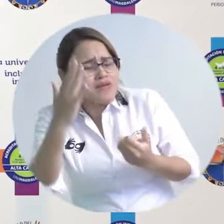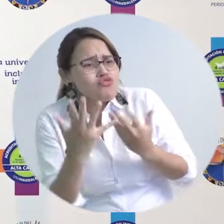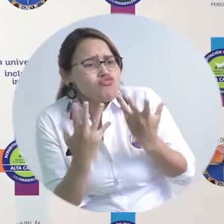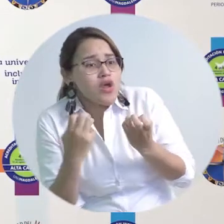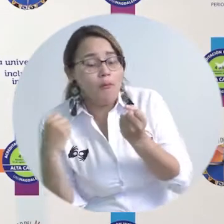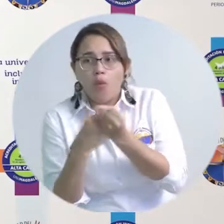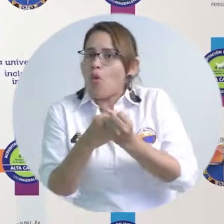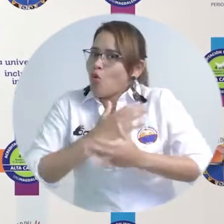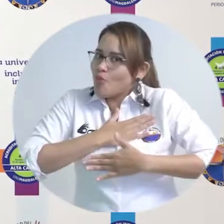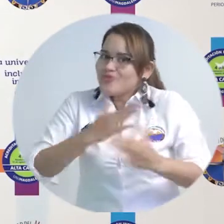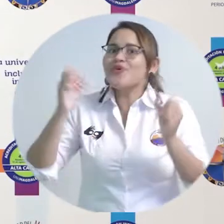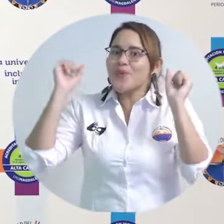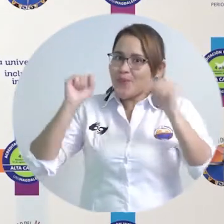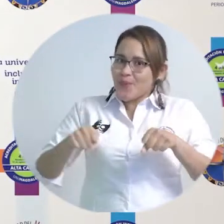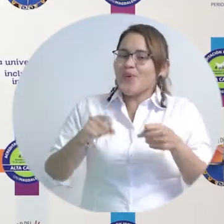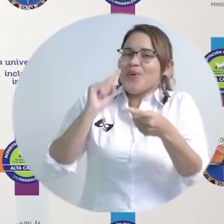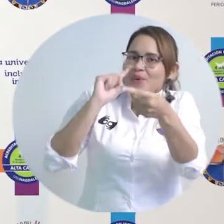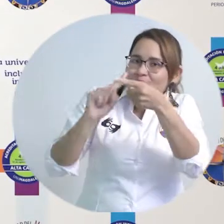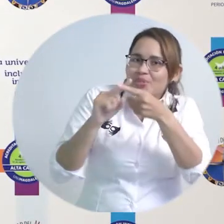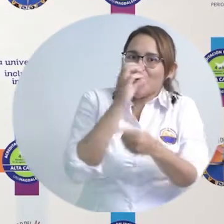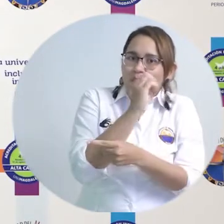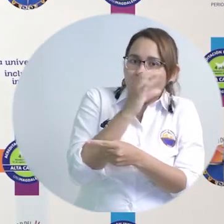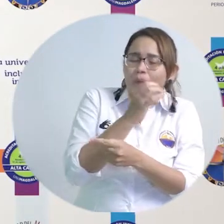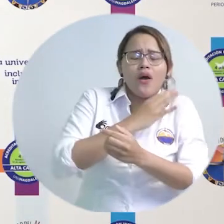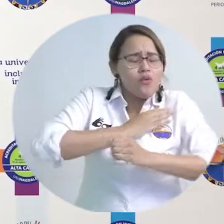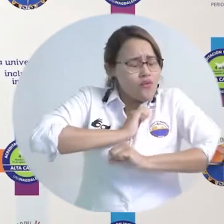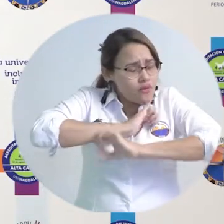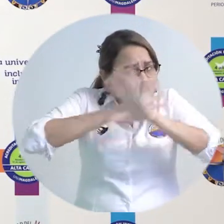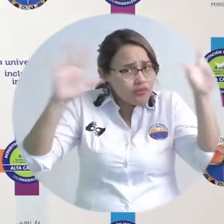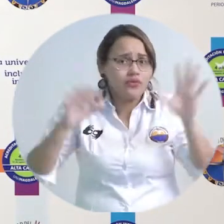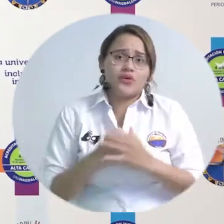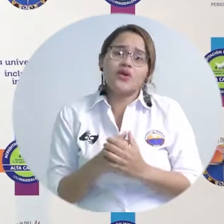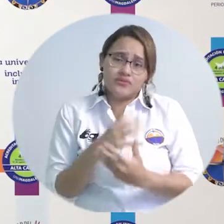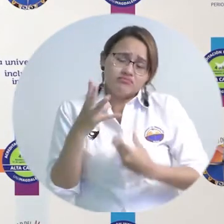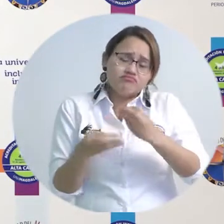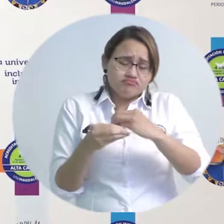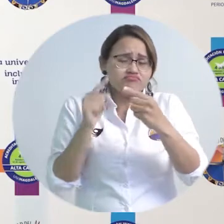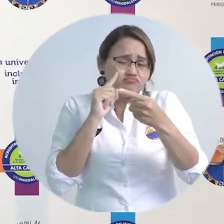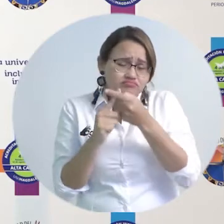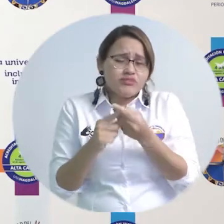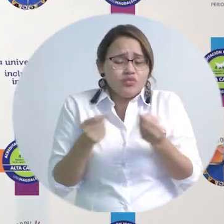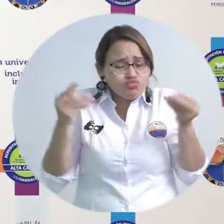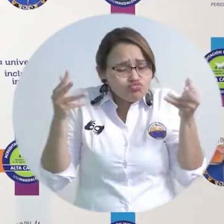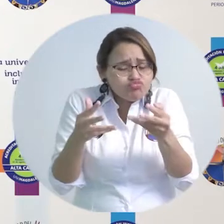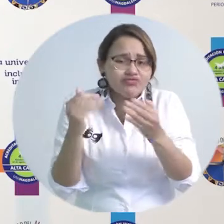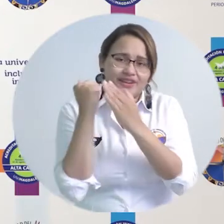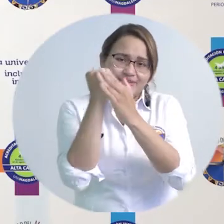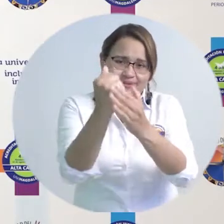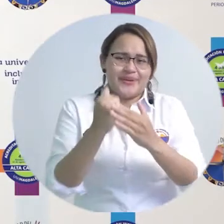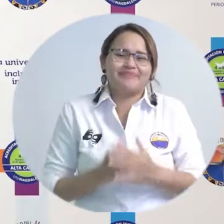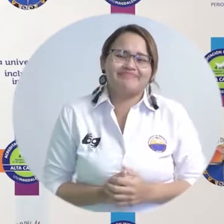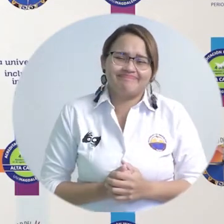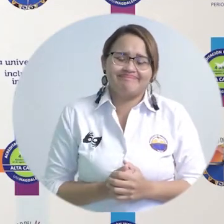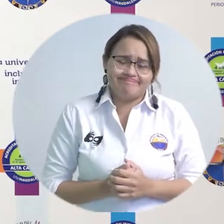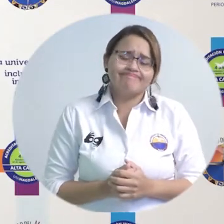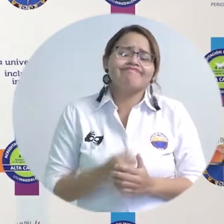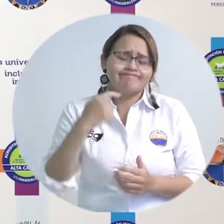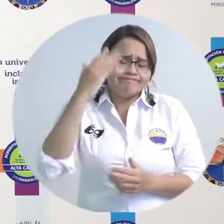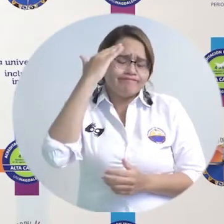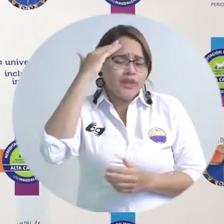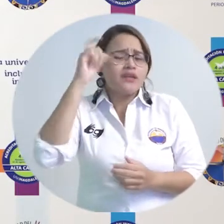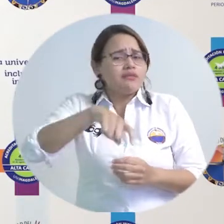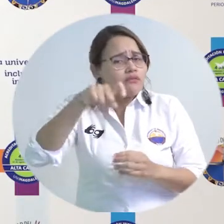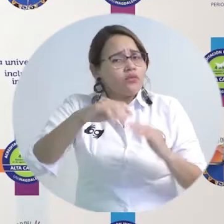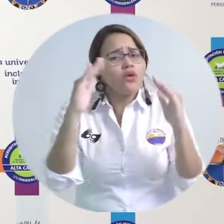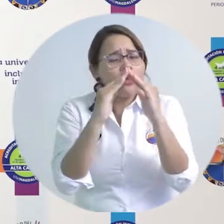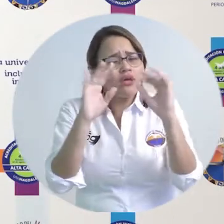mantener la cuarentena y la prevención es muy importante, pero nadie puede generar prevención con hambre. Necesitamos que las personas tengan lo básico en su hogar y desde